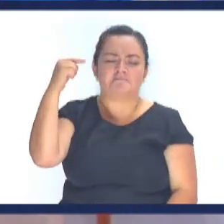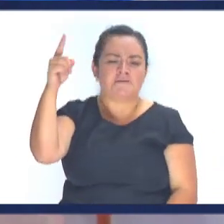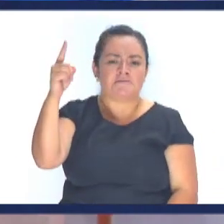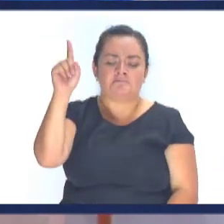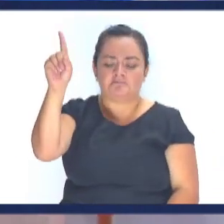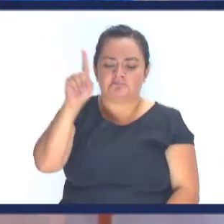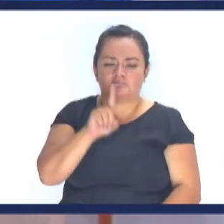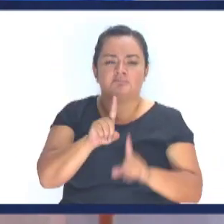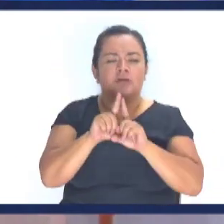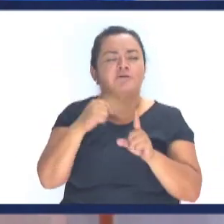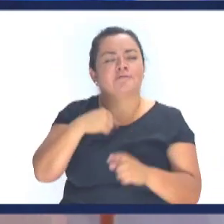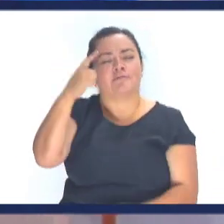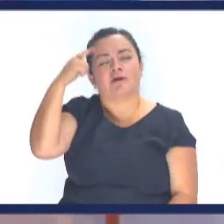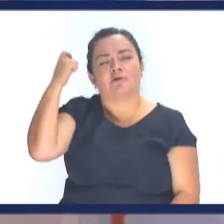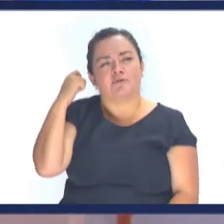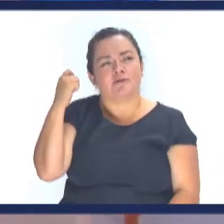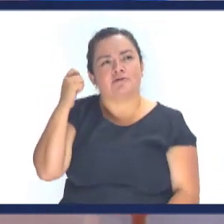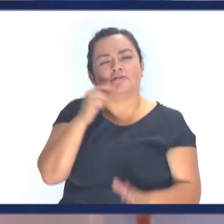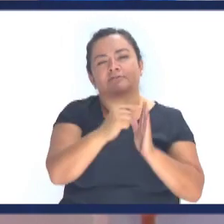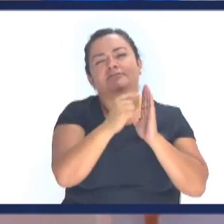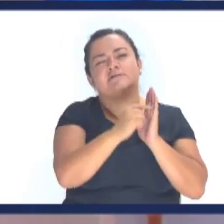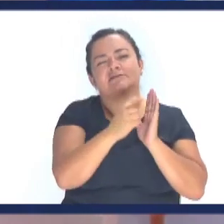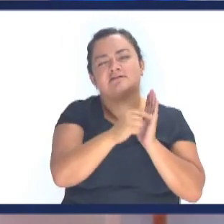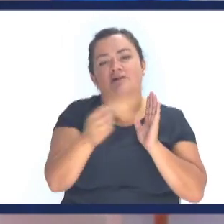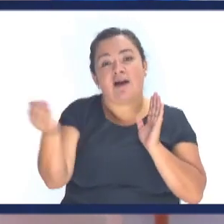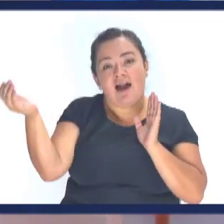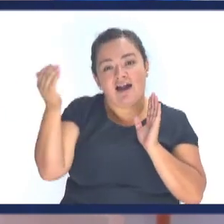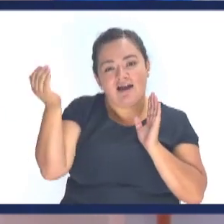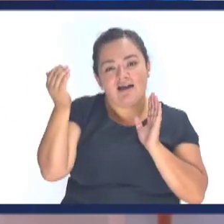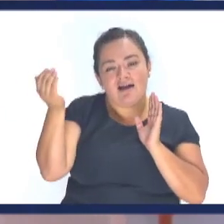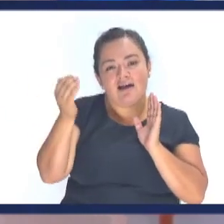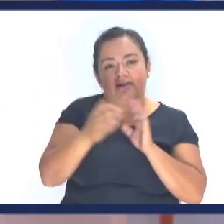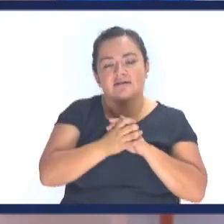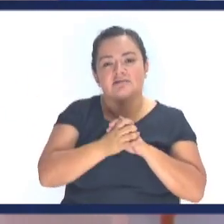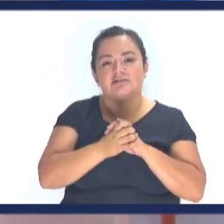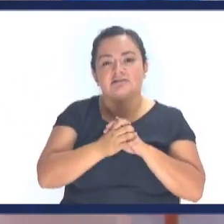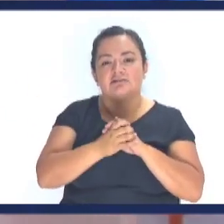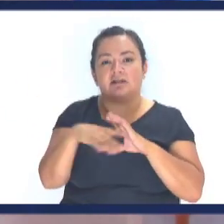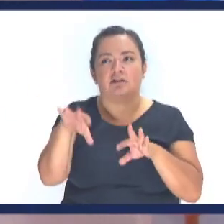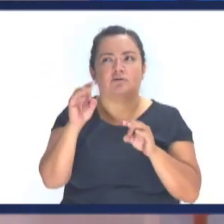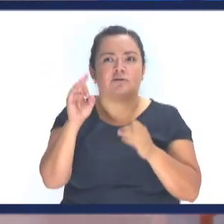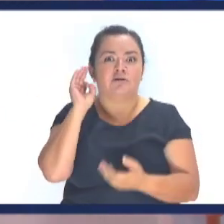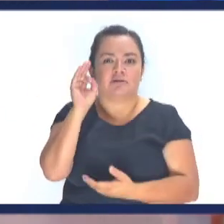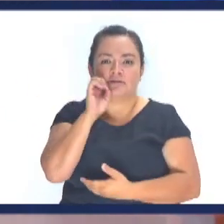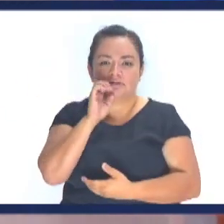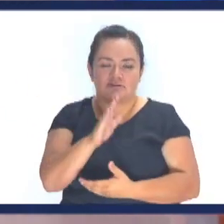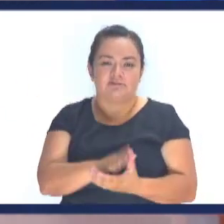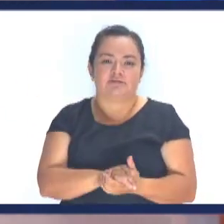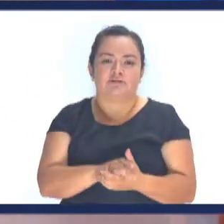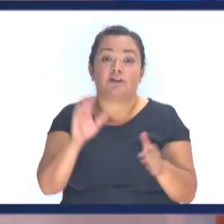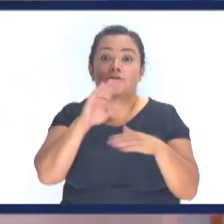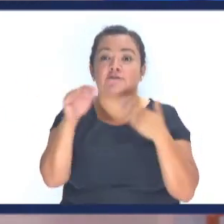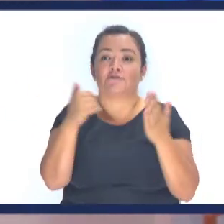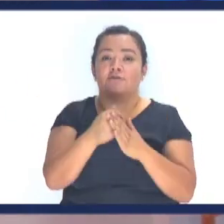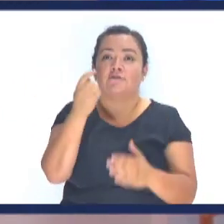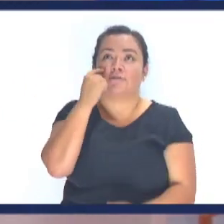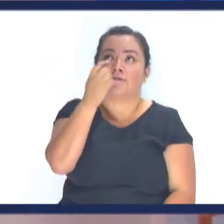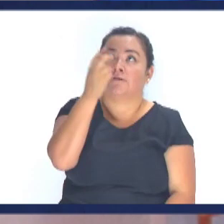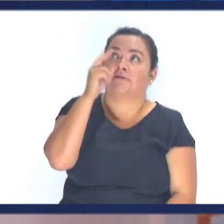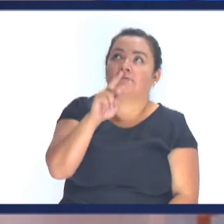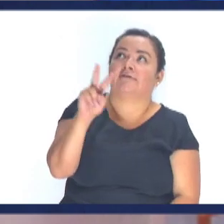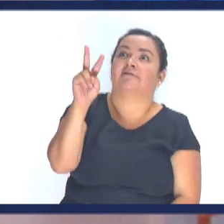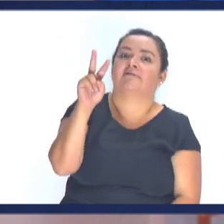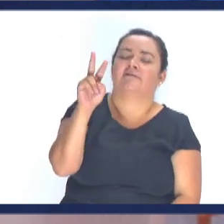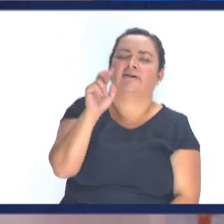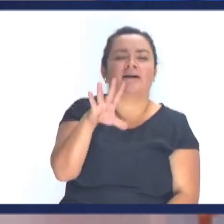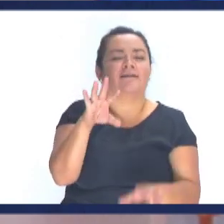Yo me recuerdo Aquellos textos Que los maestros Nuestros discutían tanto Y muchas predicaciones Dijeron Y todo ojo le verá Y